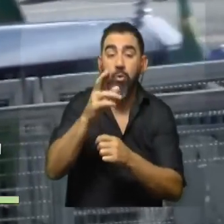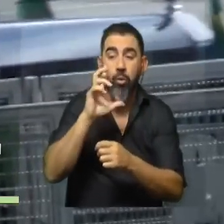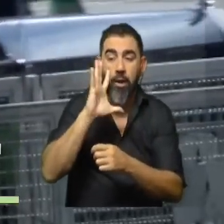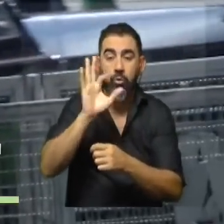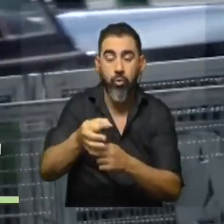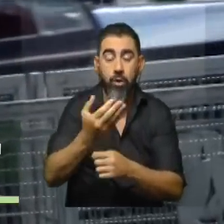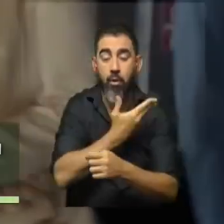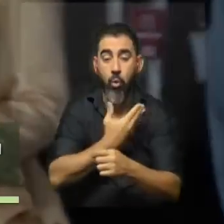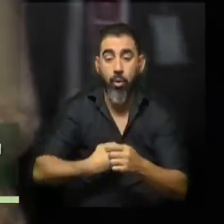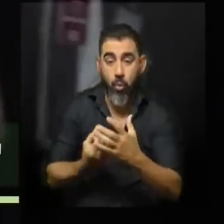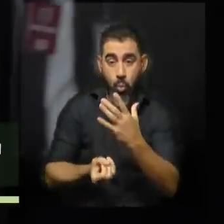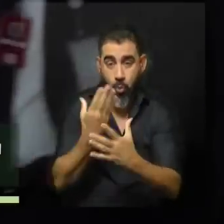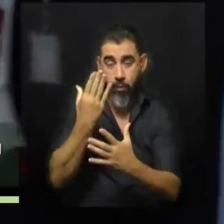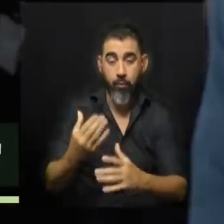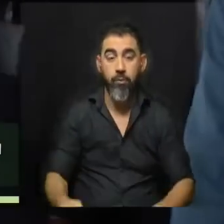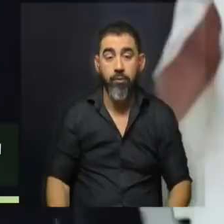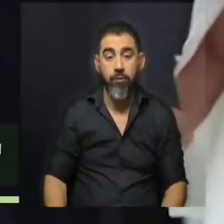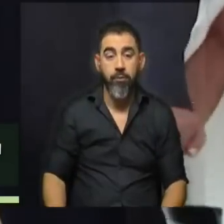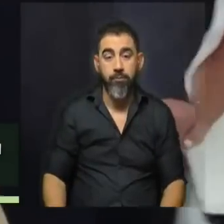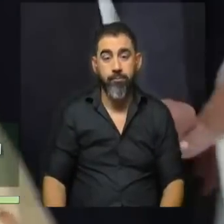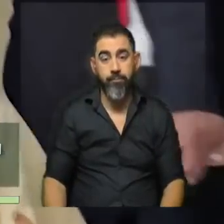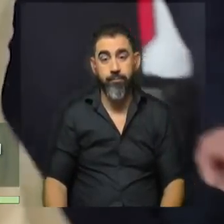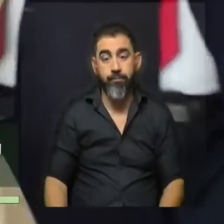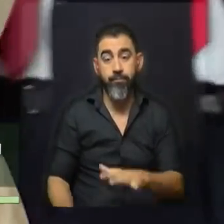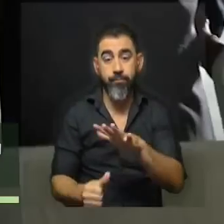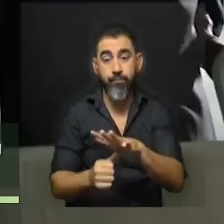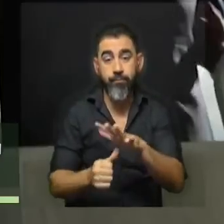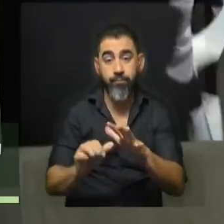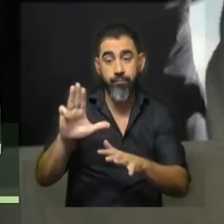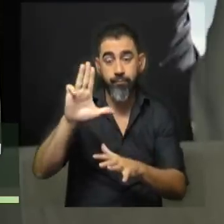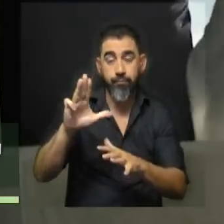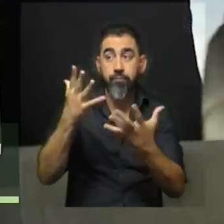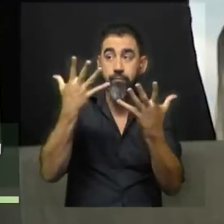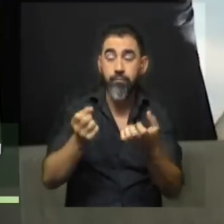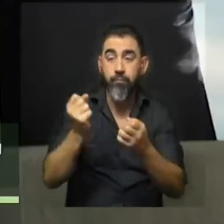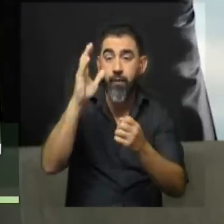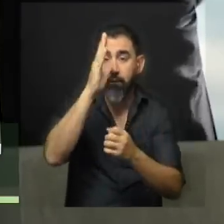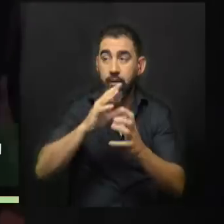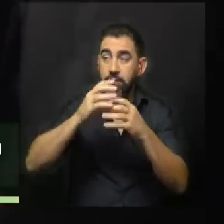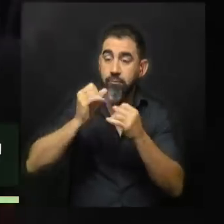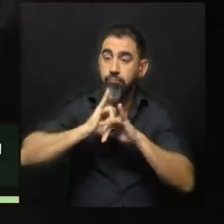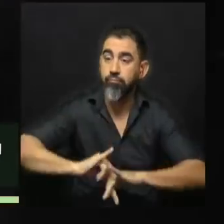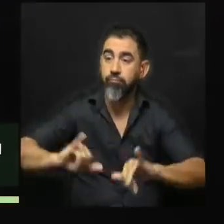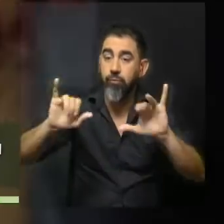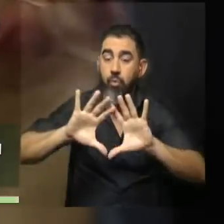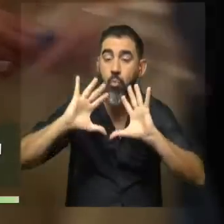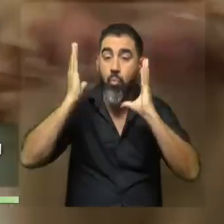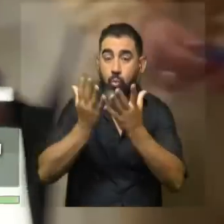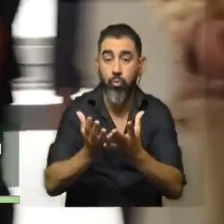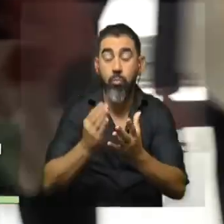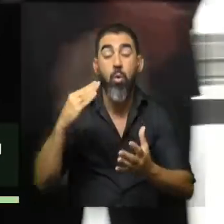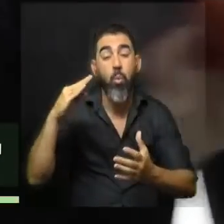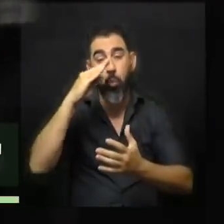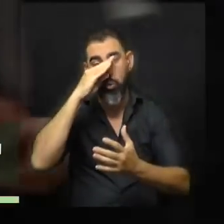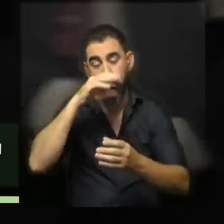de un gobierno nuevo, un gobierno que, encabezado por Lula, pretende volver a poner a Brasil en el mundo. Hay que entender que Bolsonaro